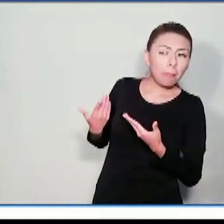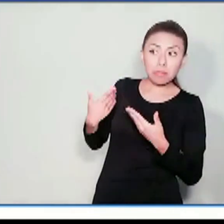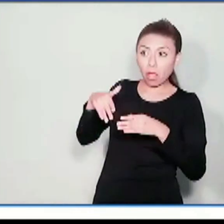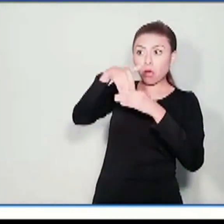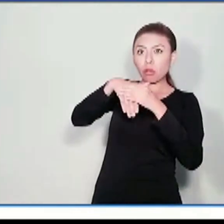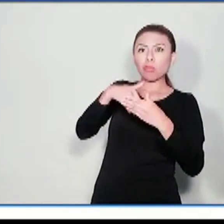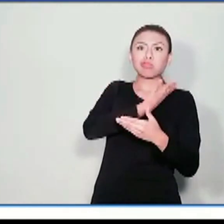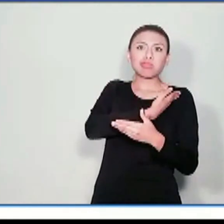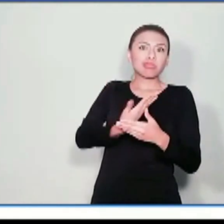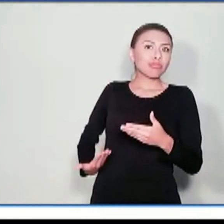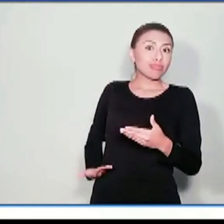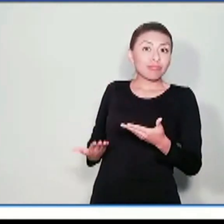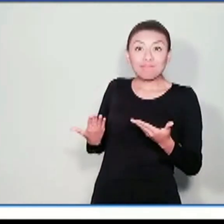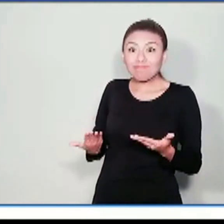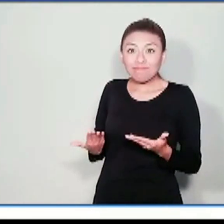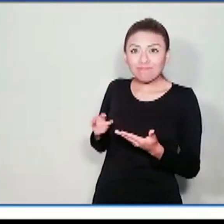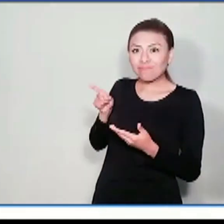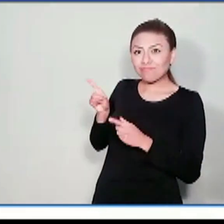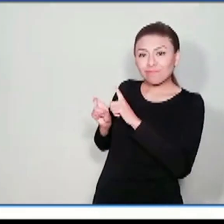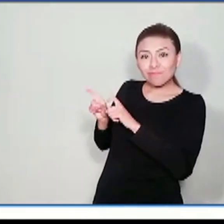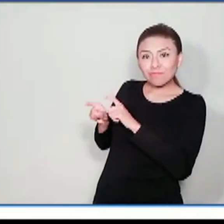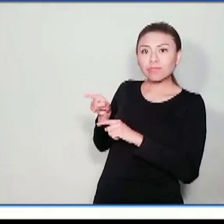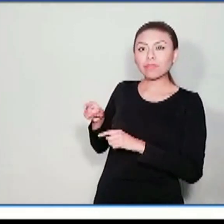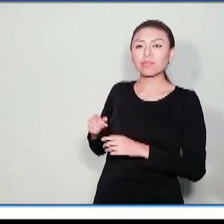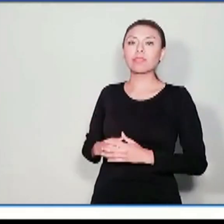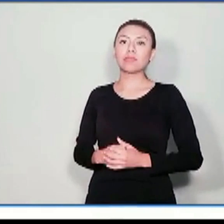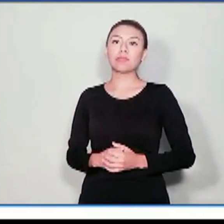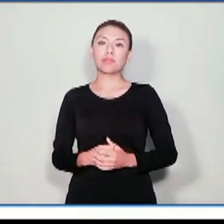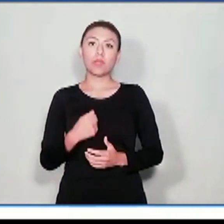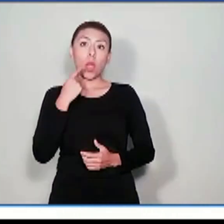votar en las elecciones presidenciales.